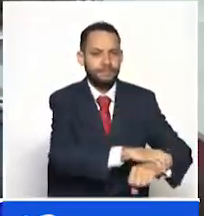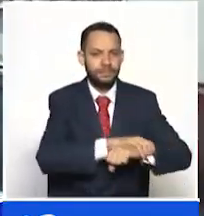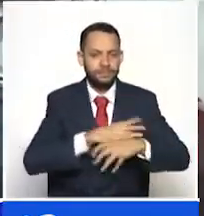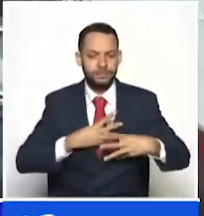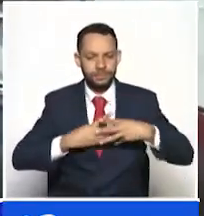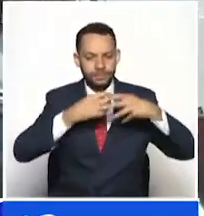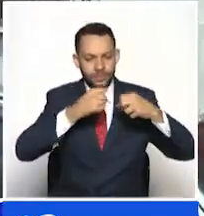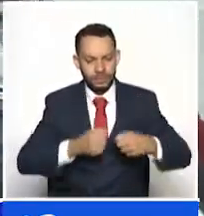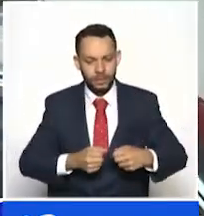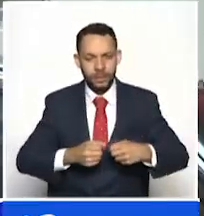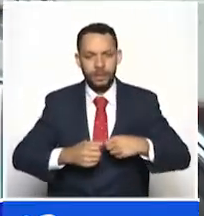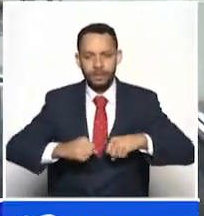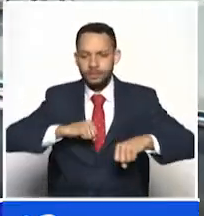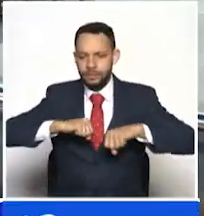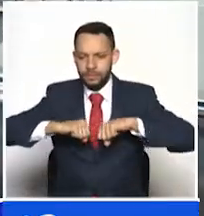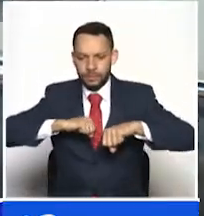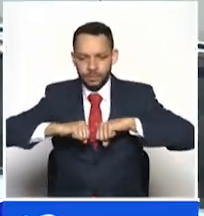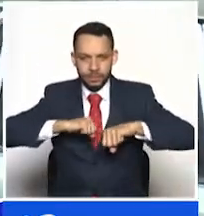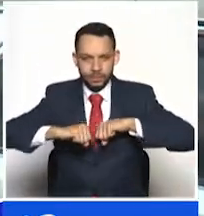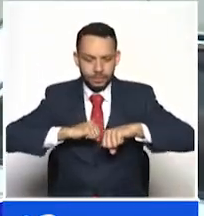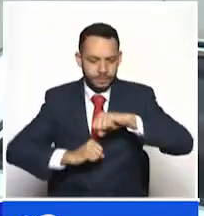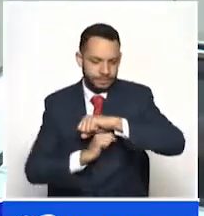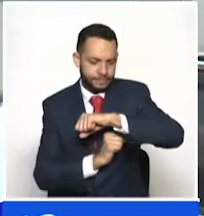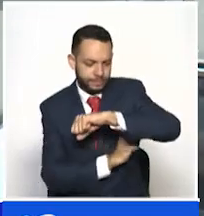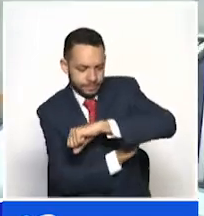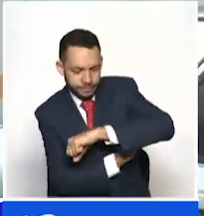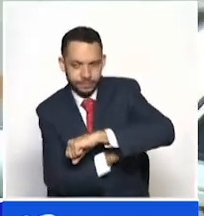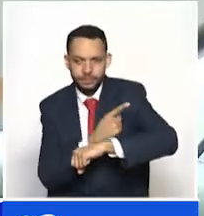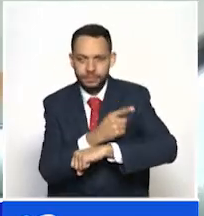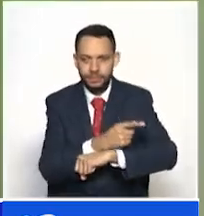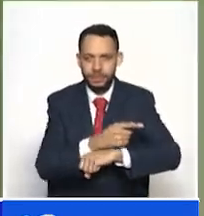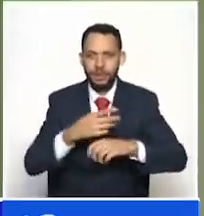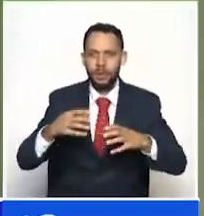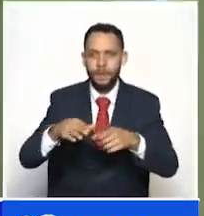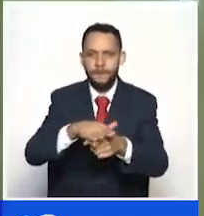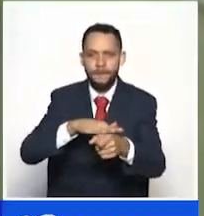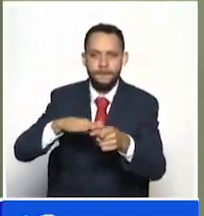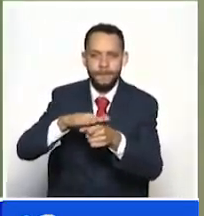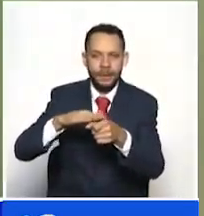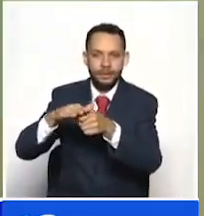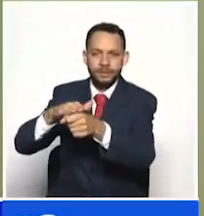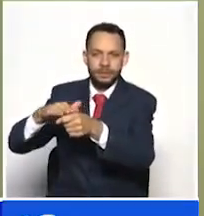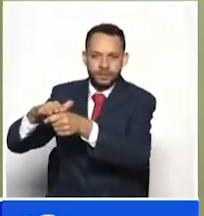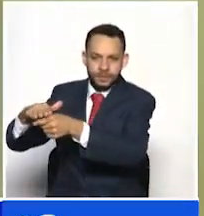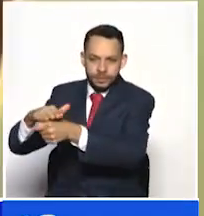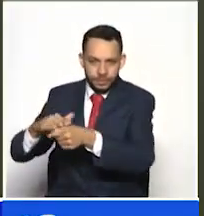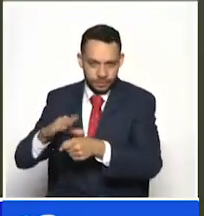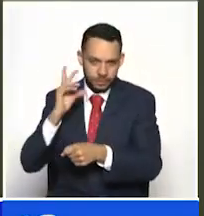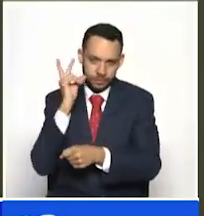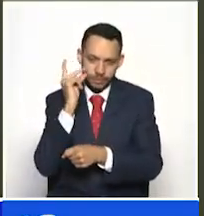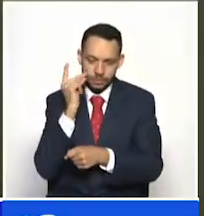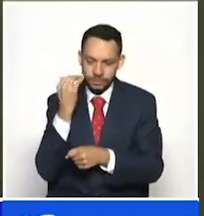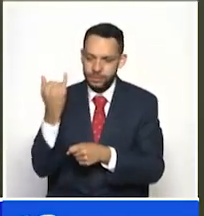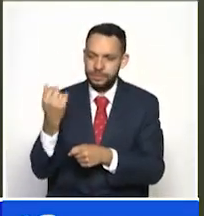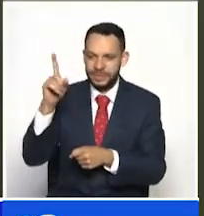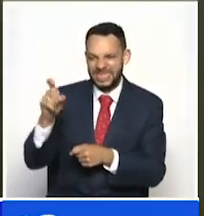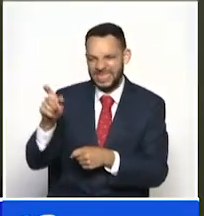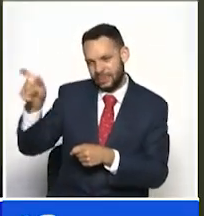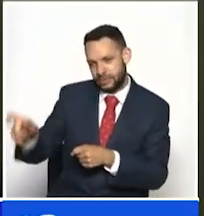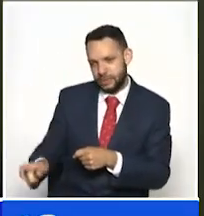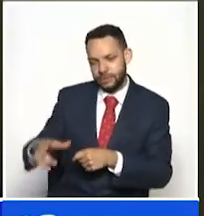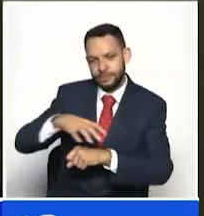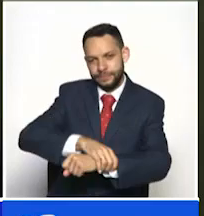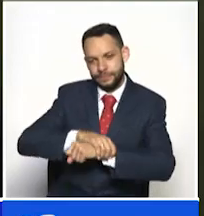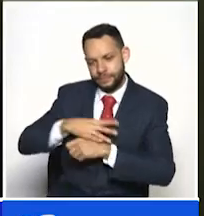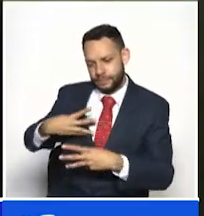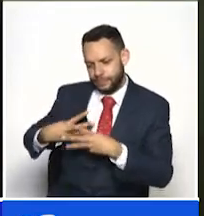Mediante varios operativos realizados en los barrios Corocito y La Paz de la capital resaraldense, se capturaron seis personas conocidas como el